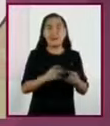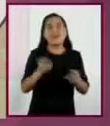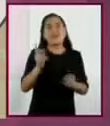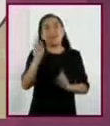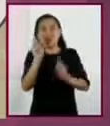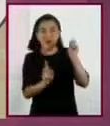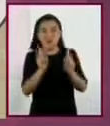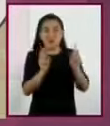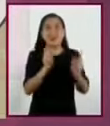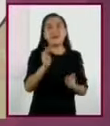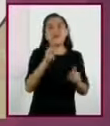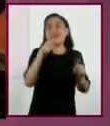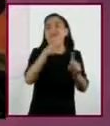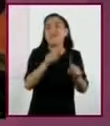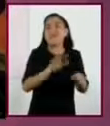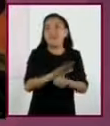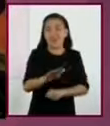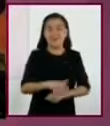y predicciones.